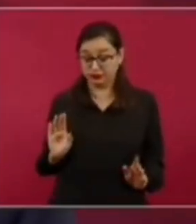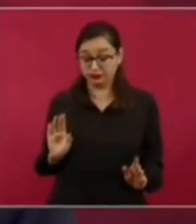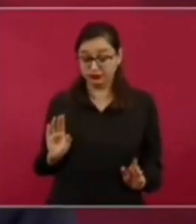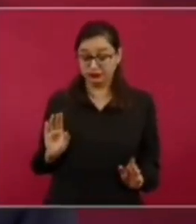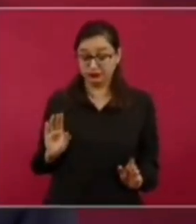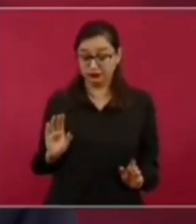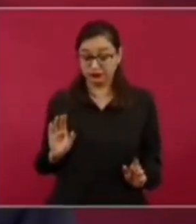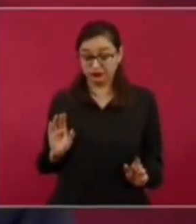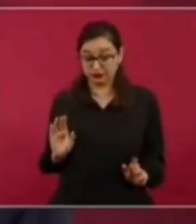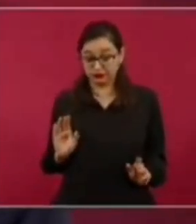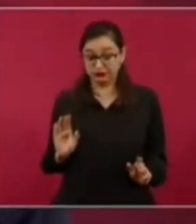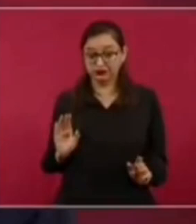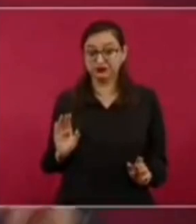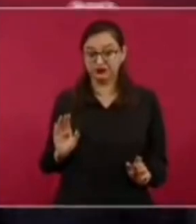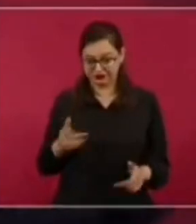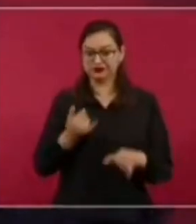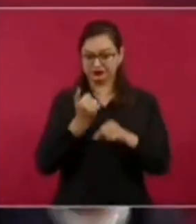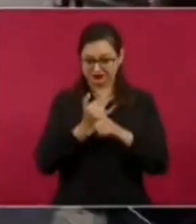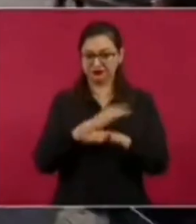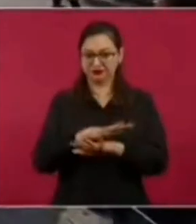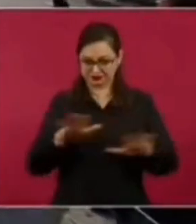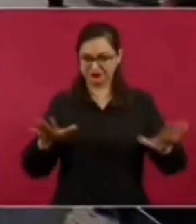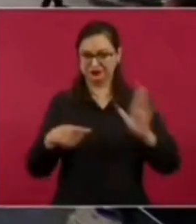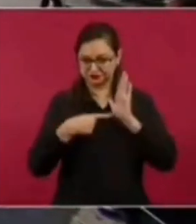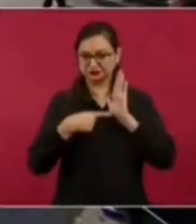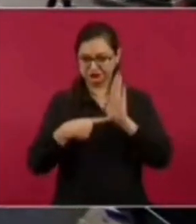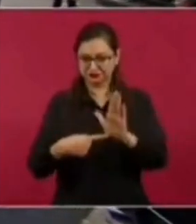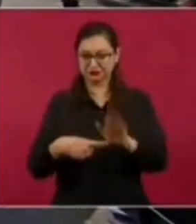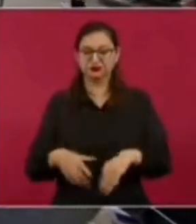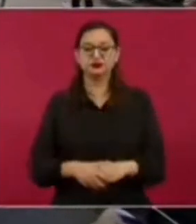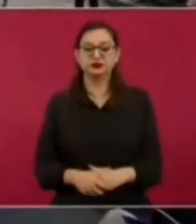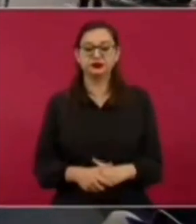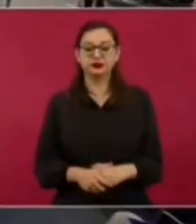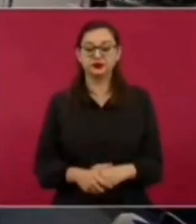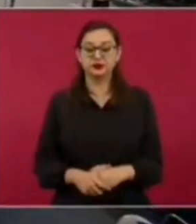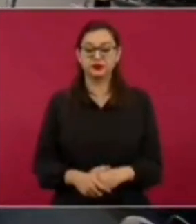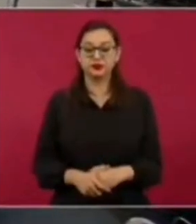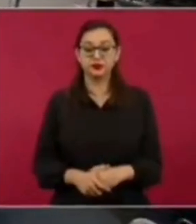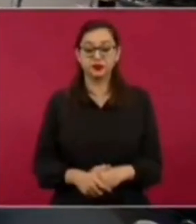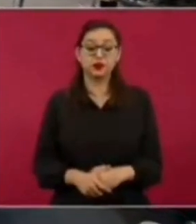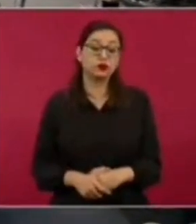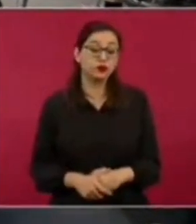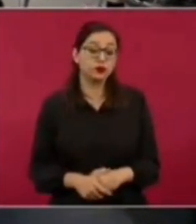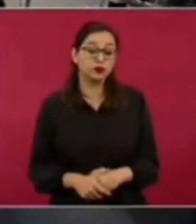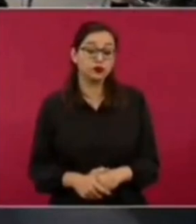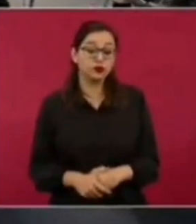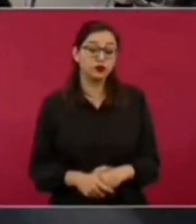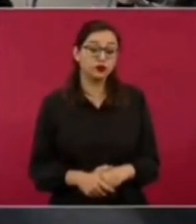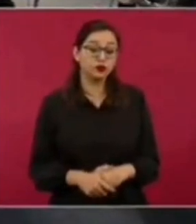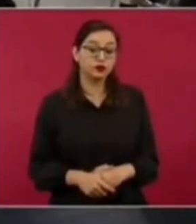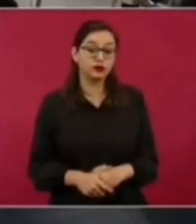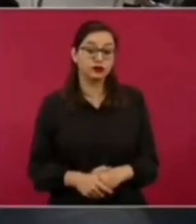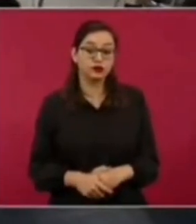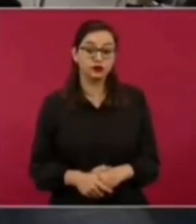Además, López Obrador afirmó que, en ese mismo sentido, la política de Estados Unidos es ofensiva para México y para